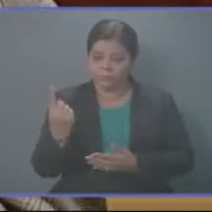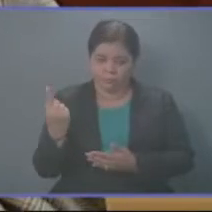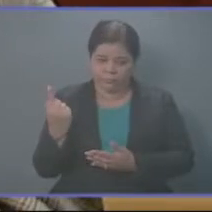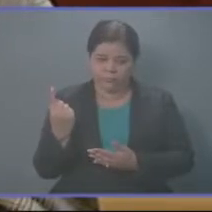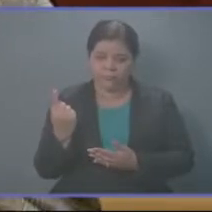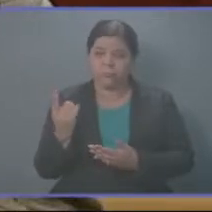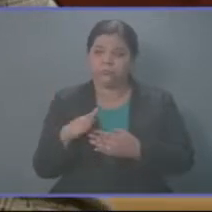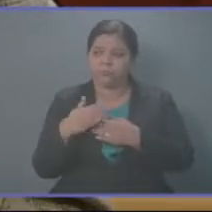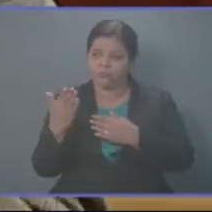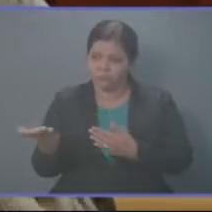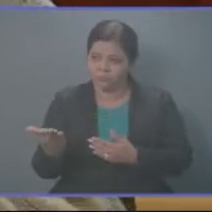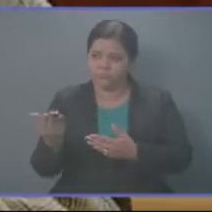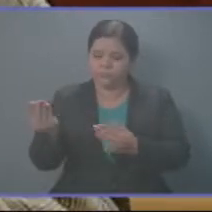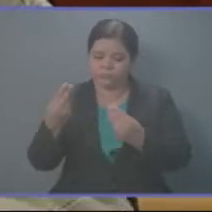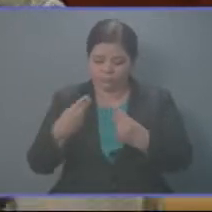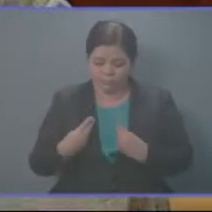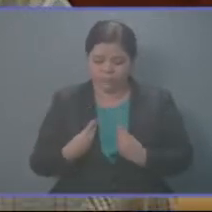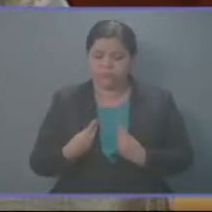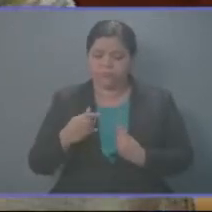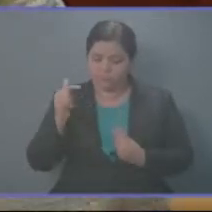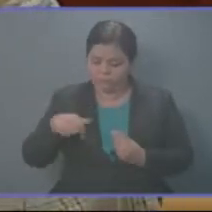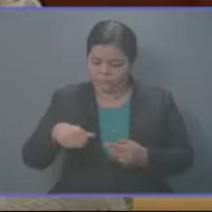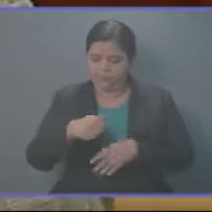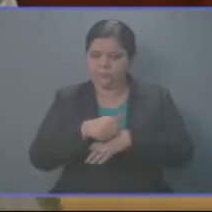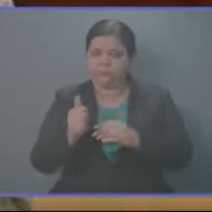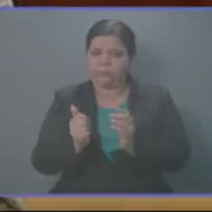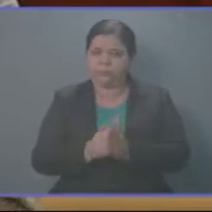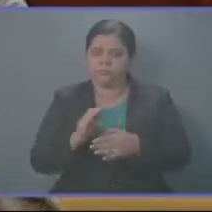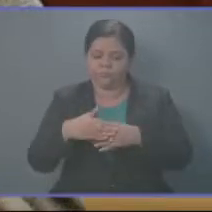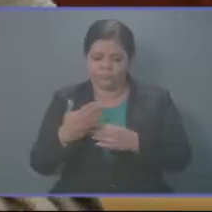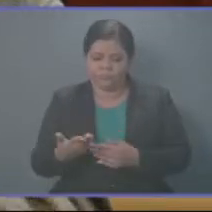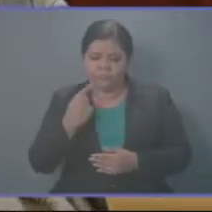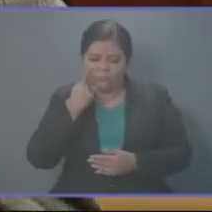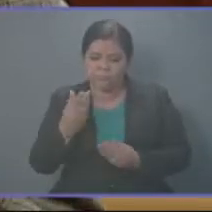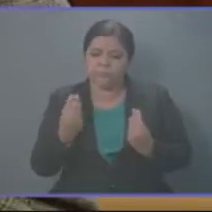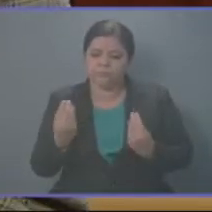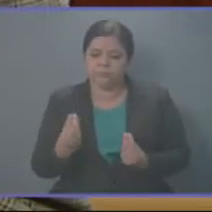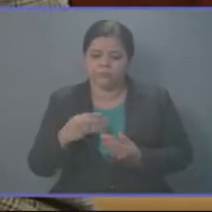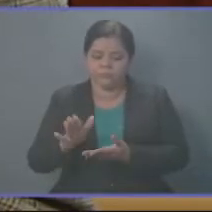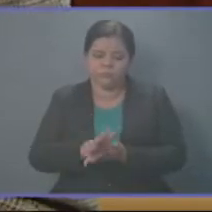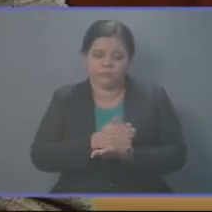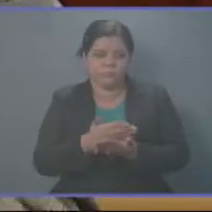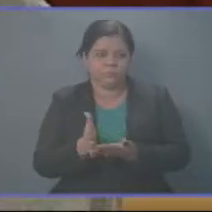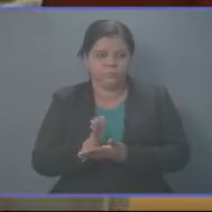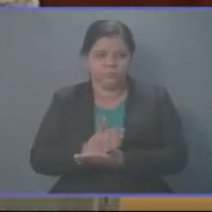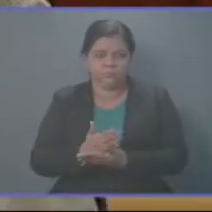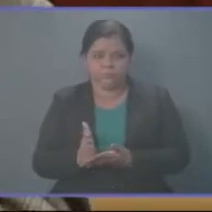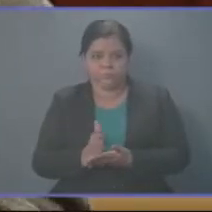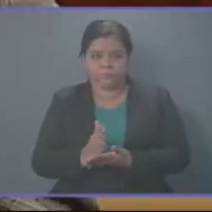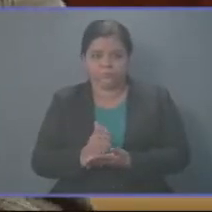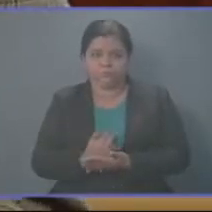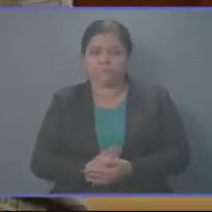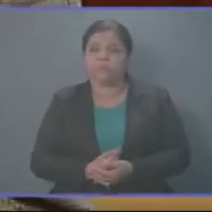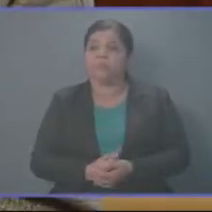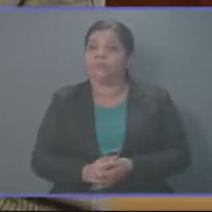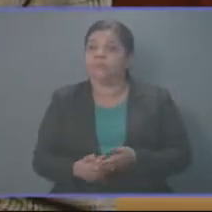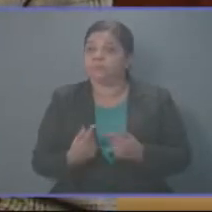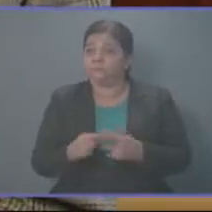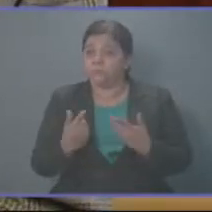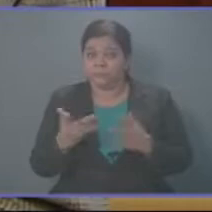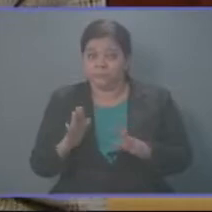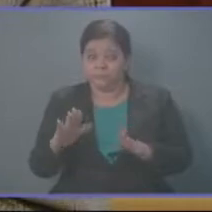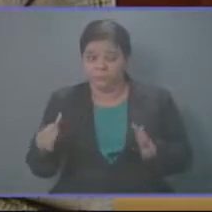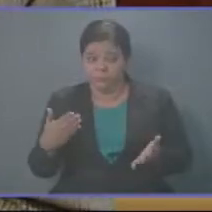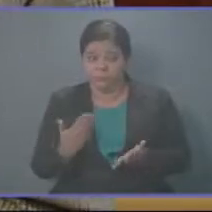para acá, y aquí se hacía según venía la distribución. Por cierto, la creación,